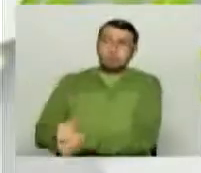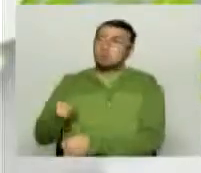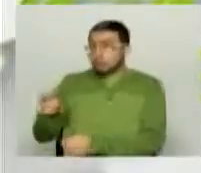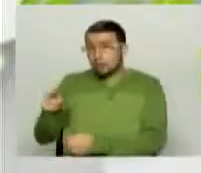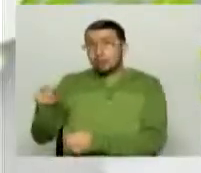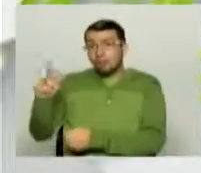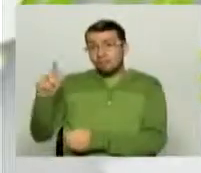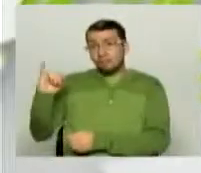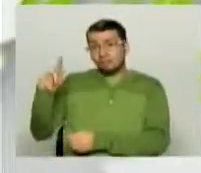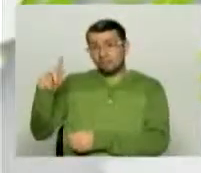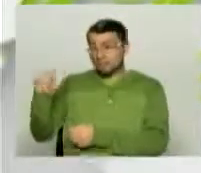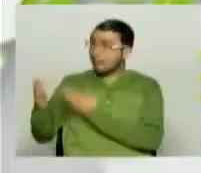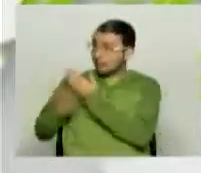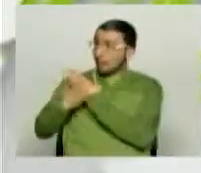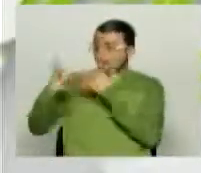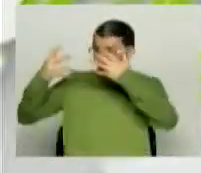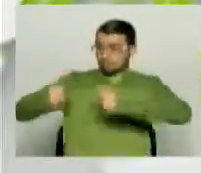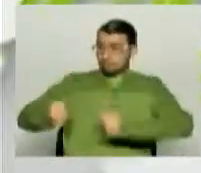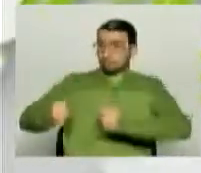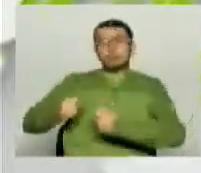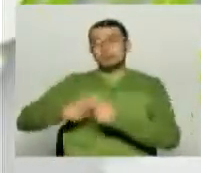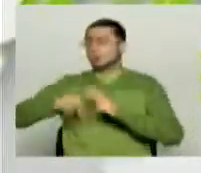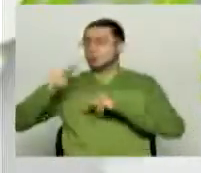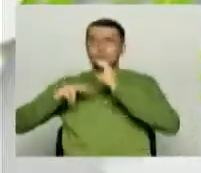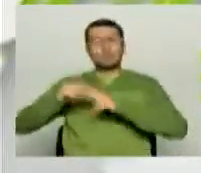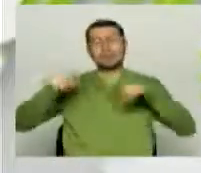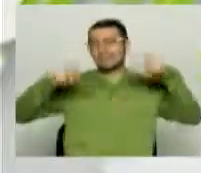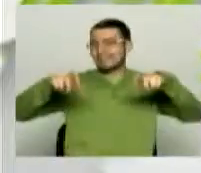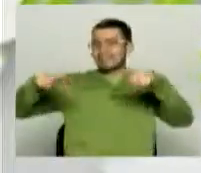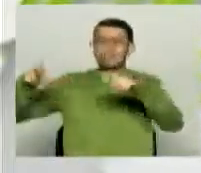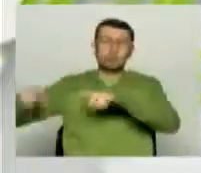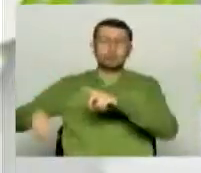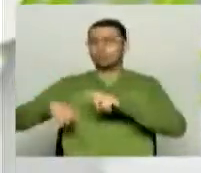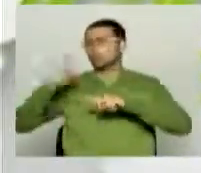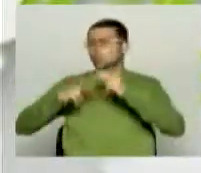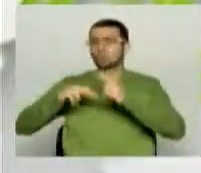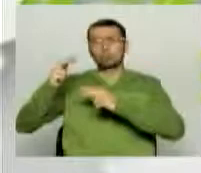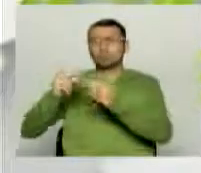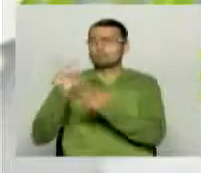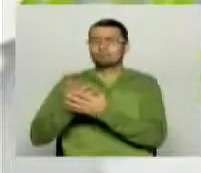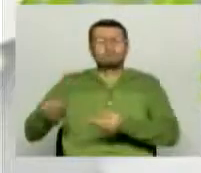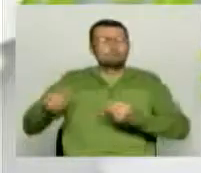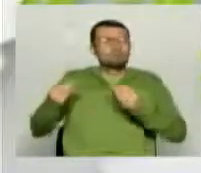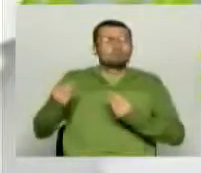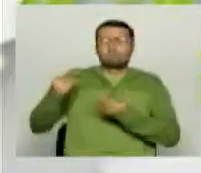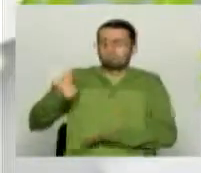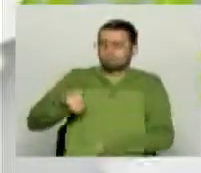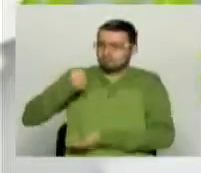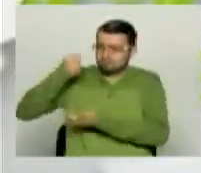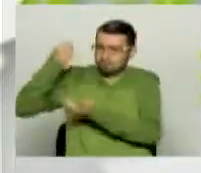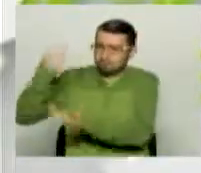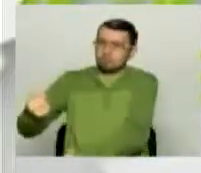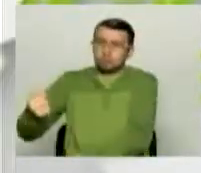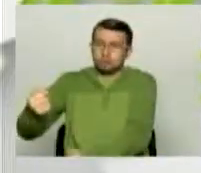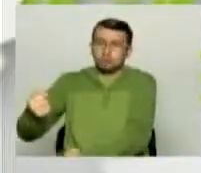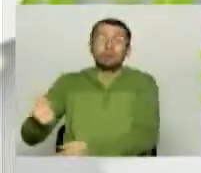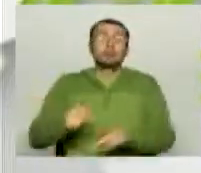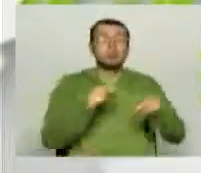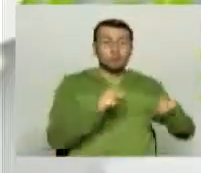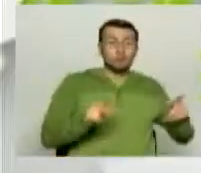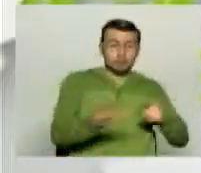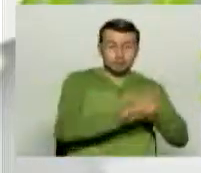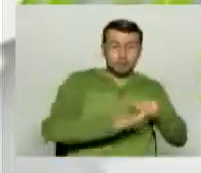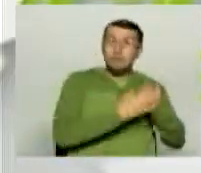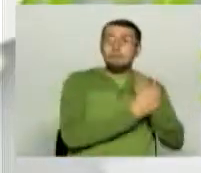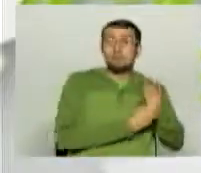otorgarle la sede. Eso implica que hay que construir estadios, que hay que meter una cantidad de plata inmensa a todo lo que tiene que ver con vías, con